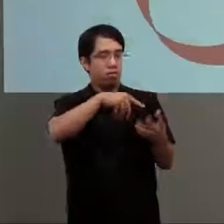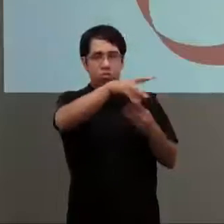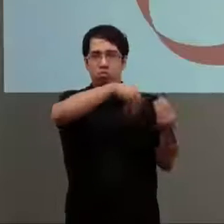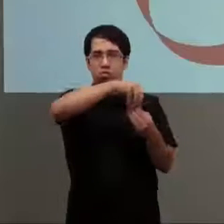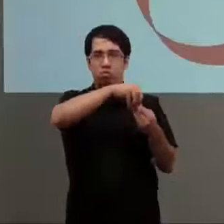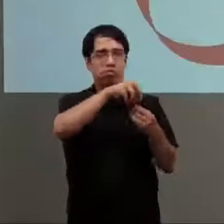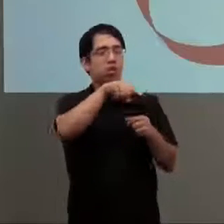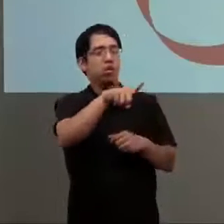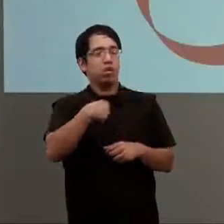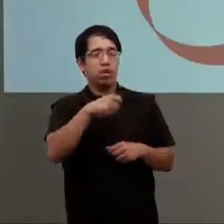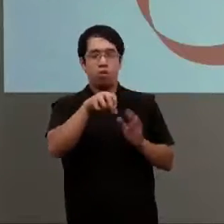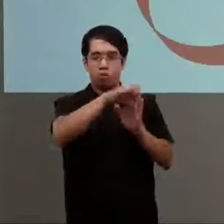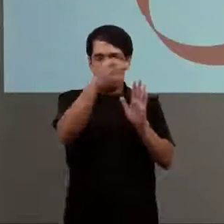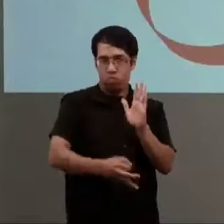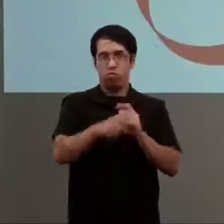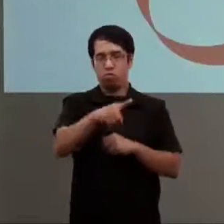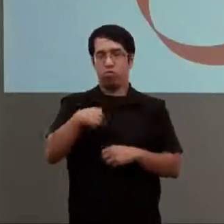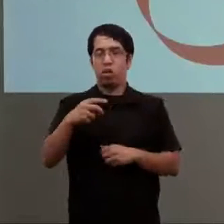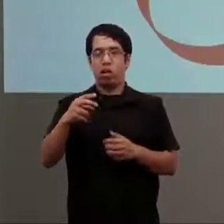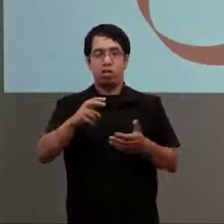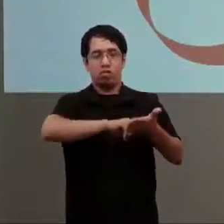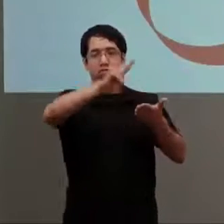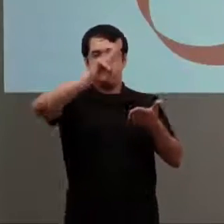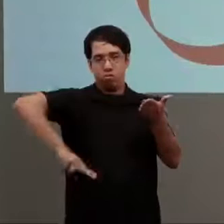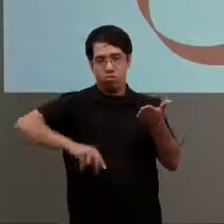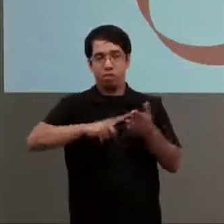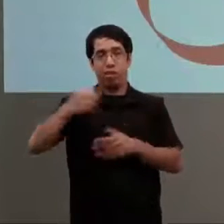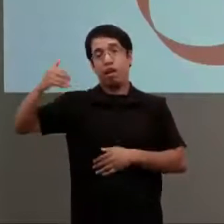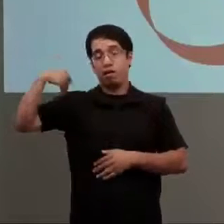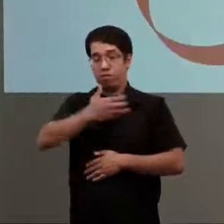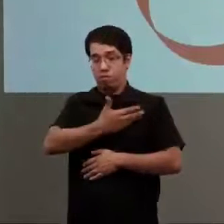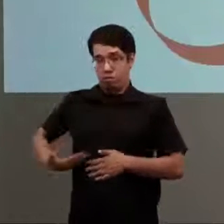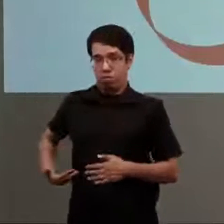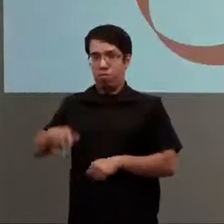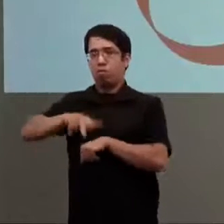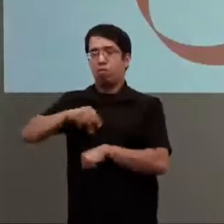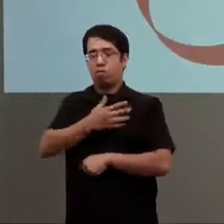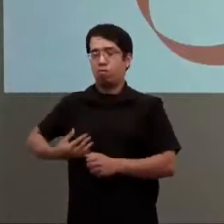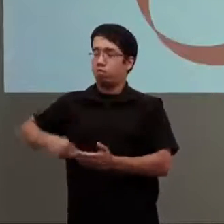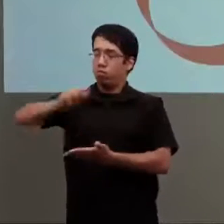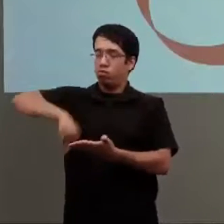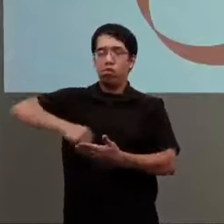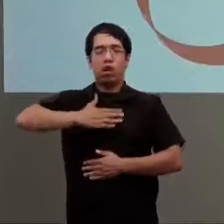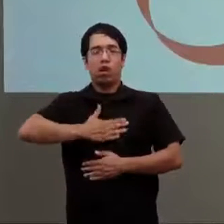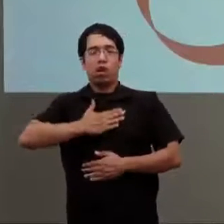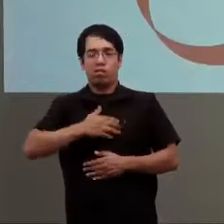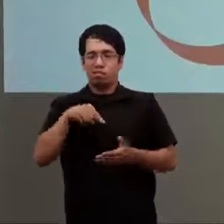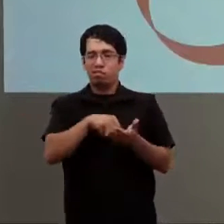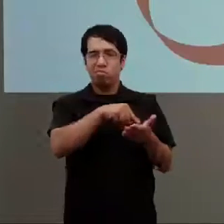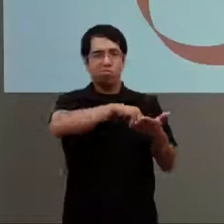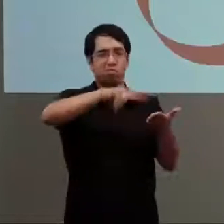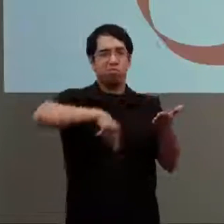dando cumplimiento a la convención que nosotros ratificamos como Estado hace a la